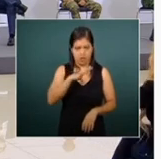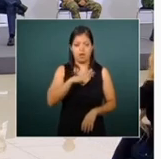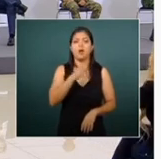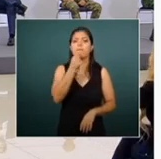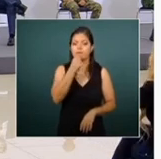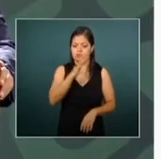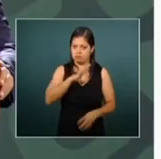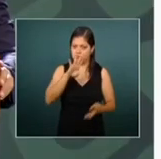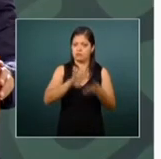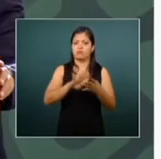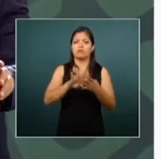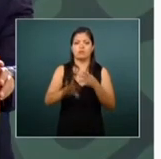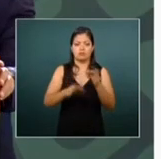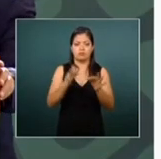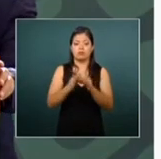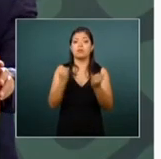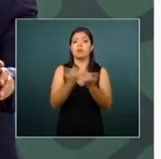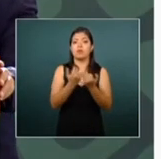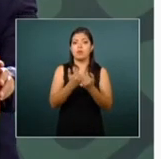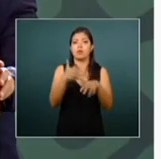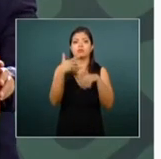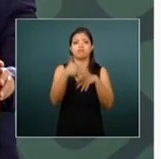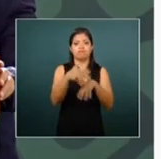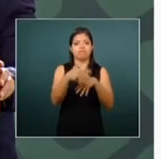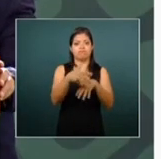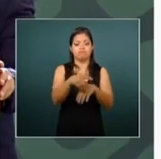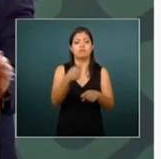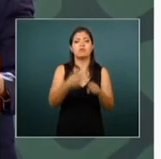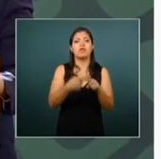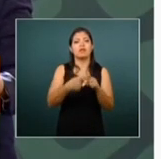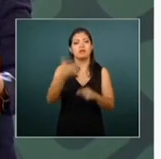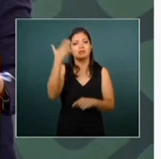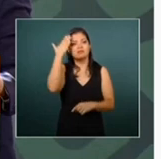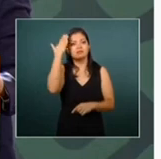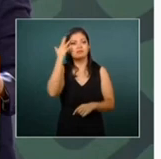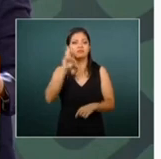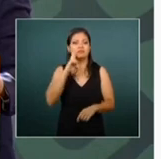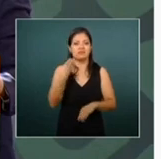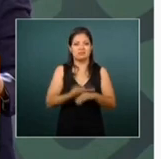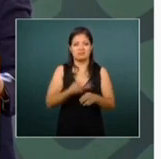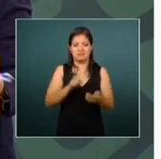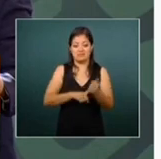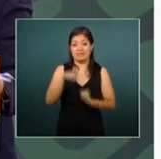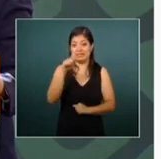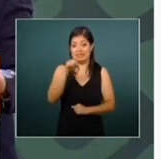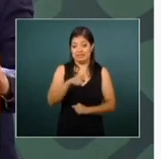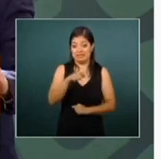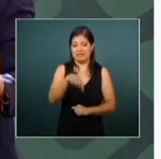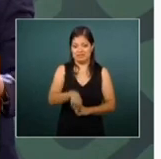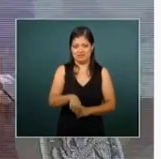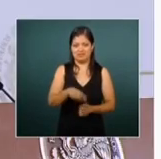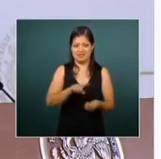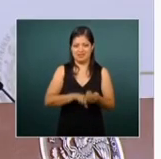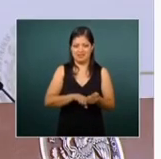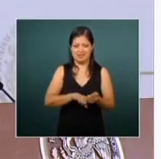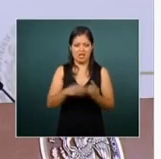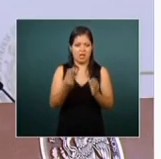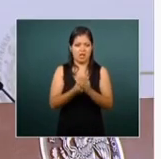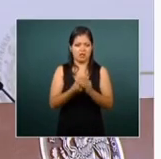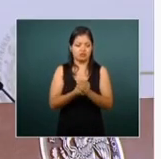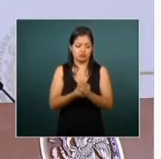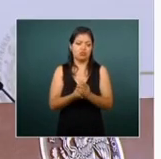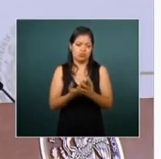y en el caso de las manifestaciones los mandos y los elementos que estuvieron participando en este asunto tan lamentable